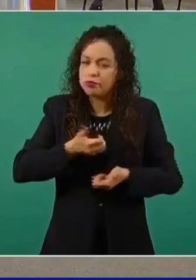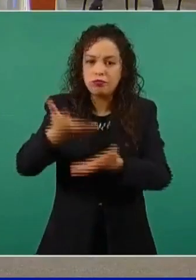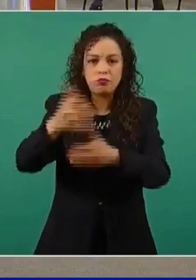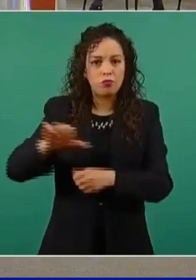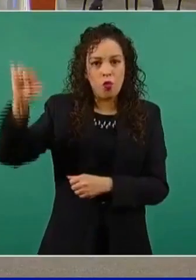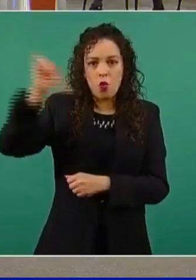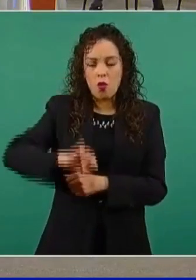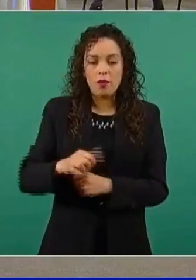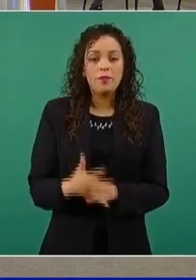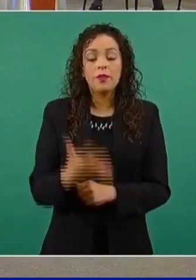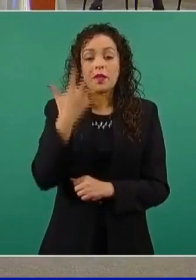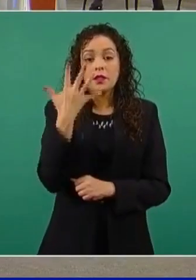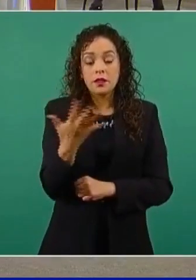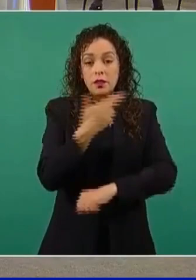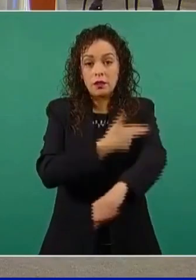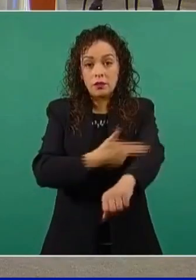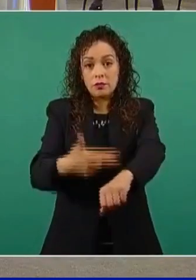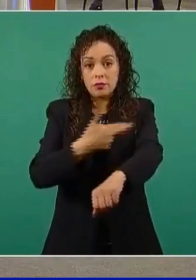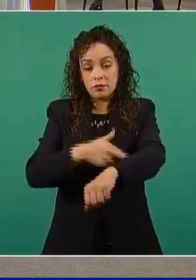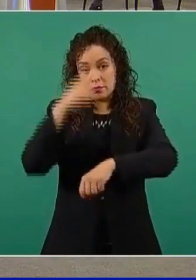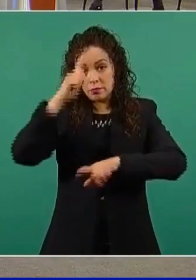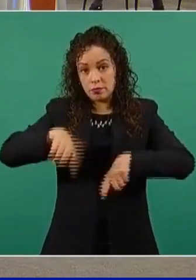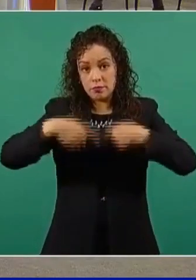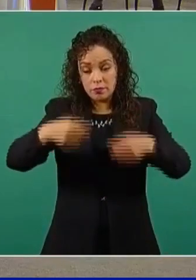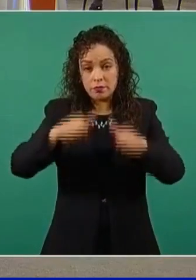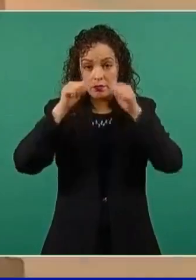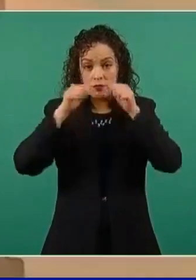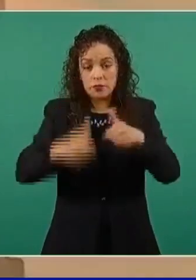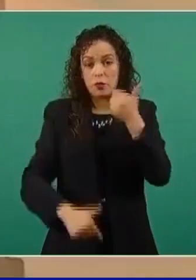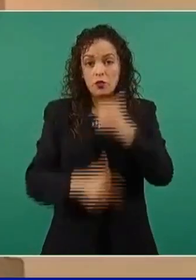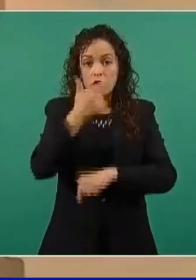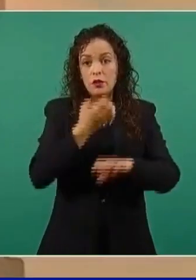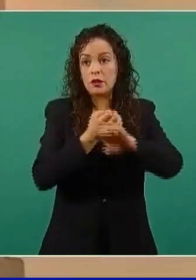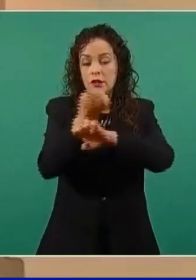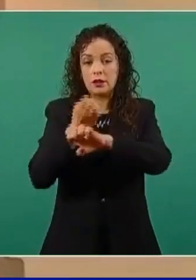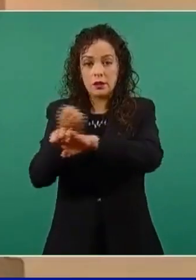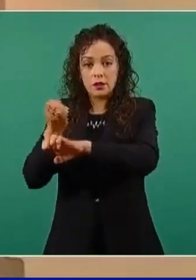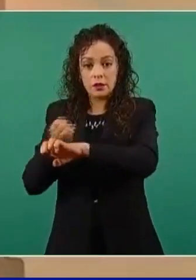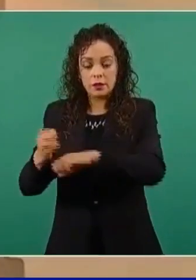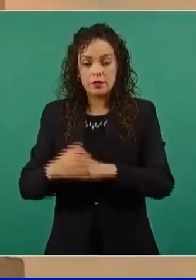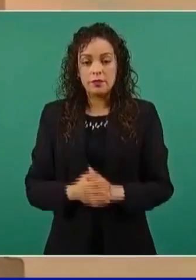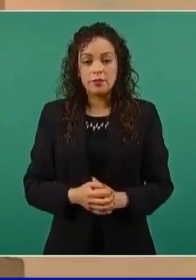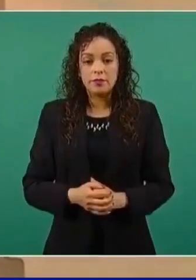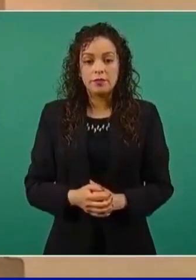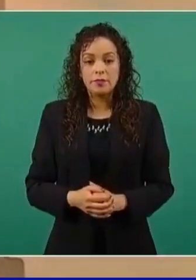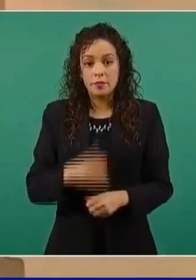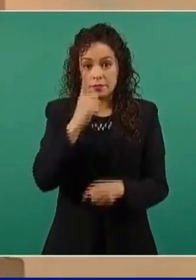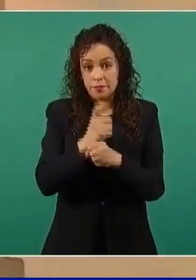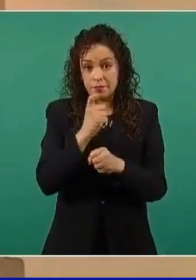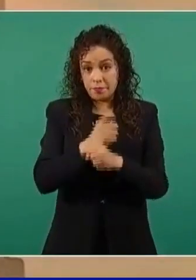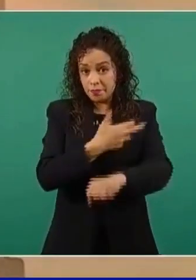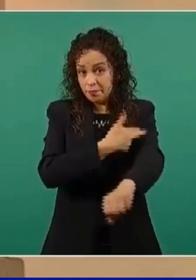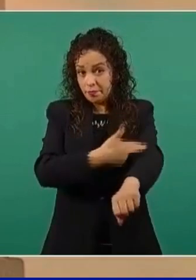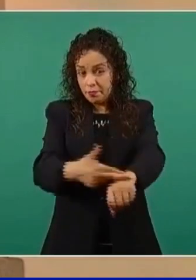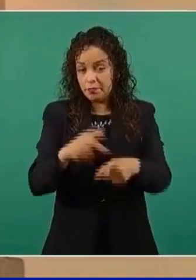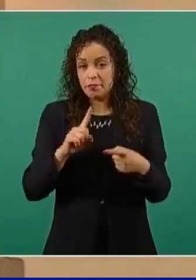5 rutas para atender a 12 entidades federativas. La ruta número 1